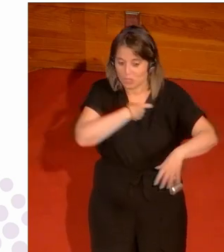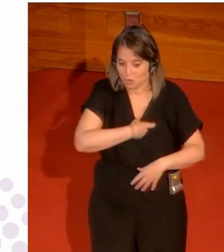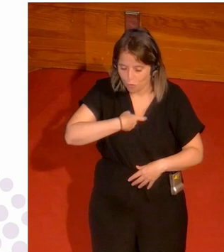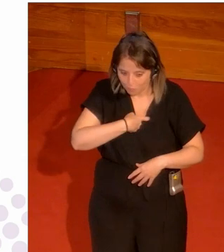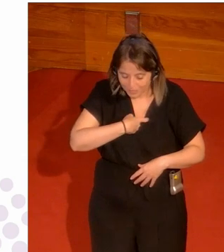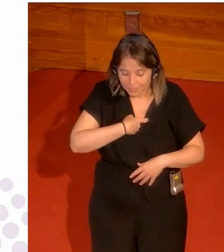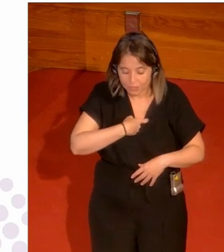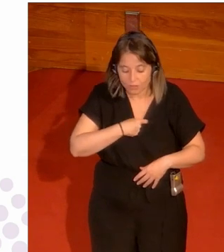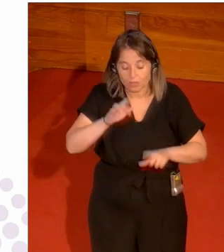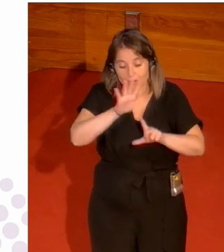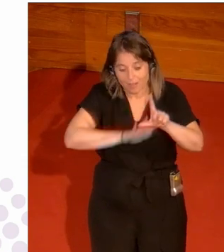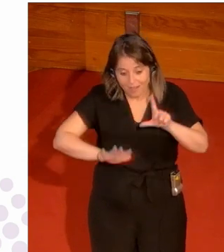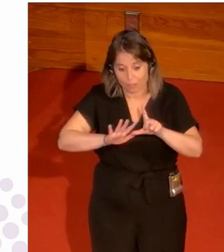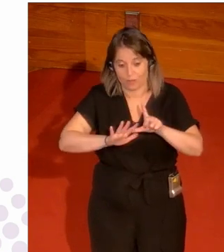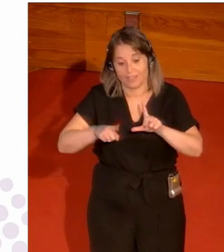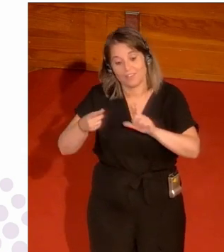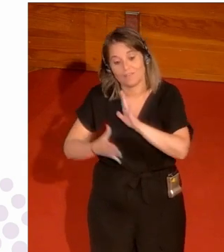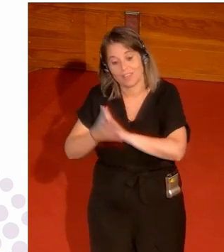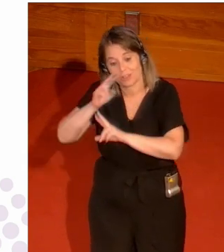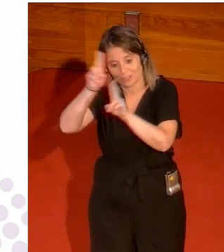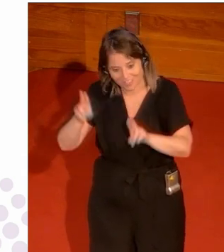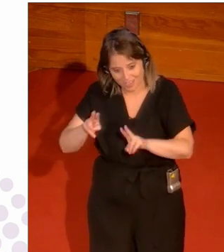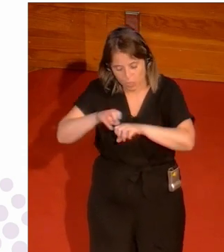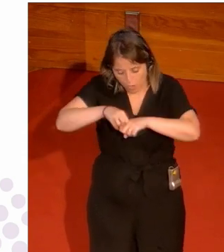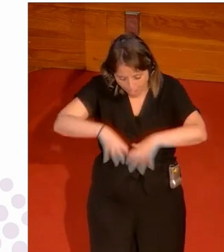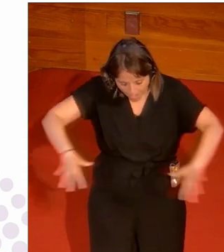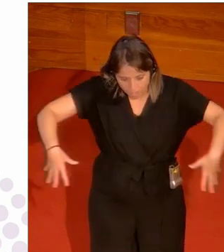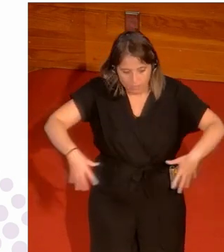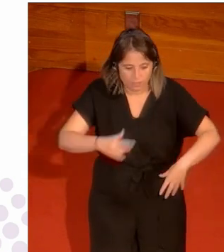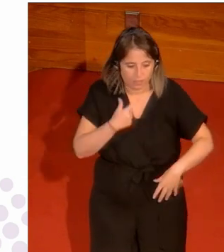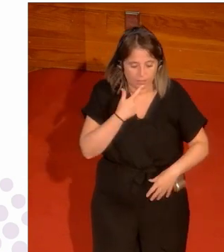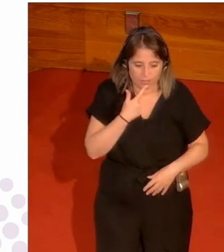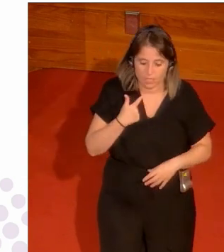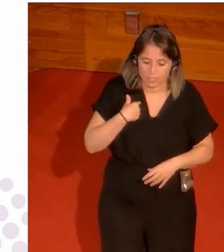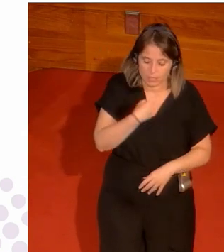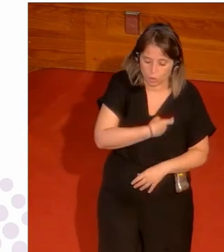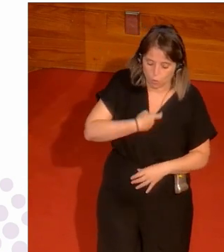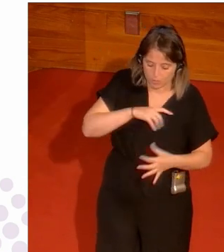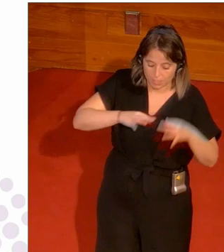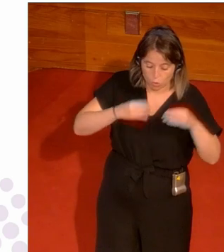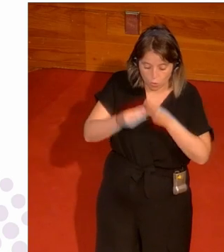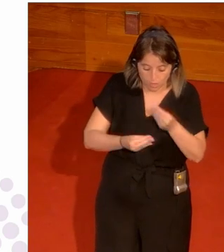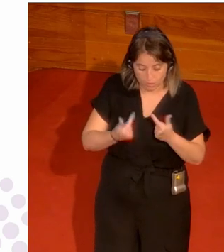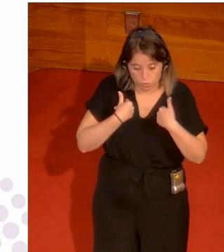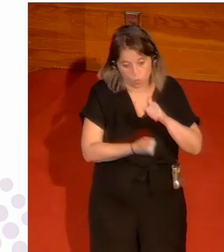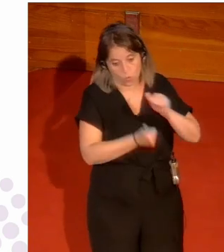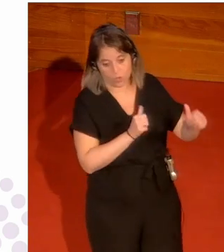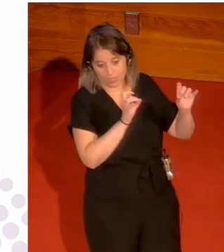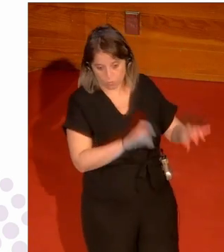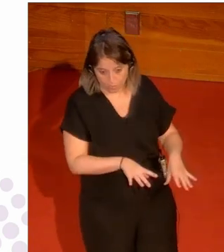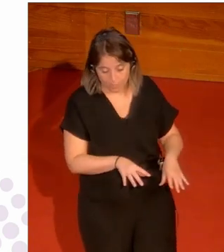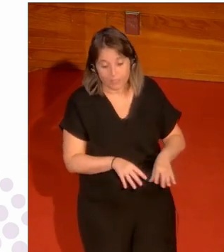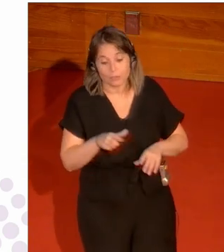Internacional a los comités nacionales y a las federaciones internacionales y dicen ojo si lo hace el Comité Olímpico no lo voy a hacer yo y entonces